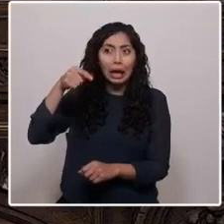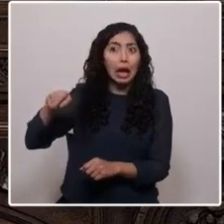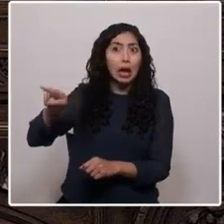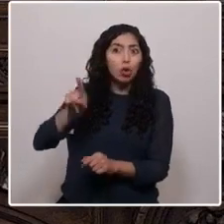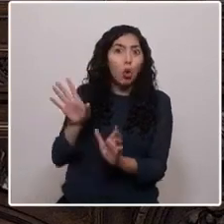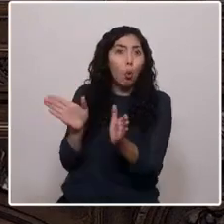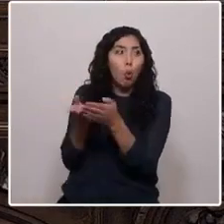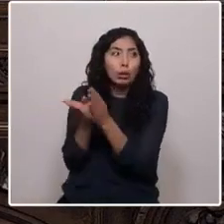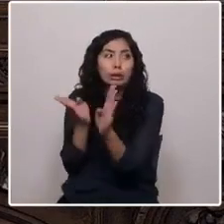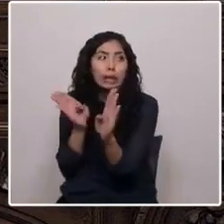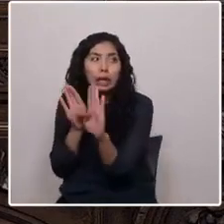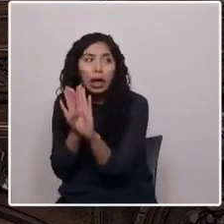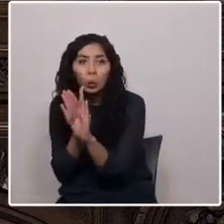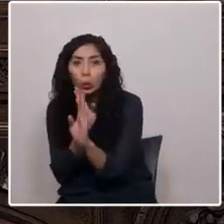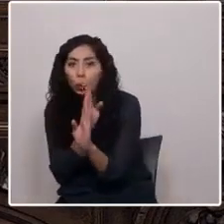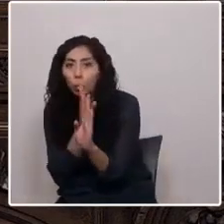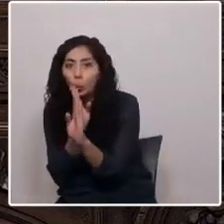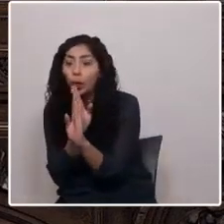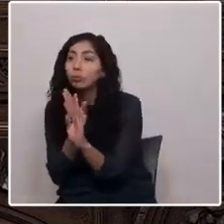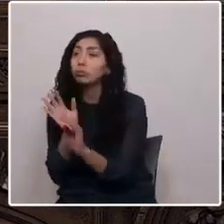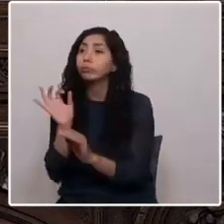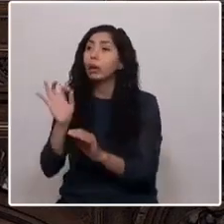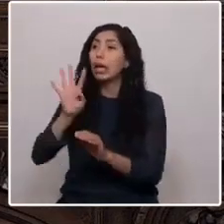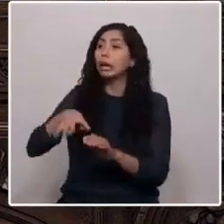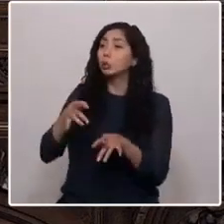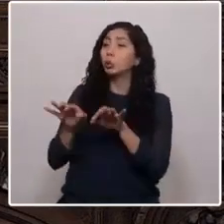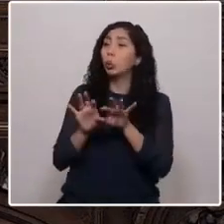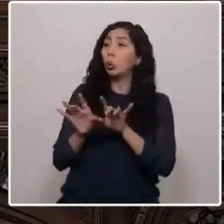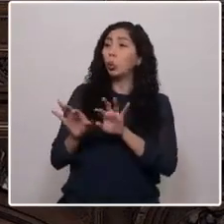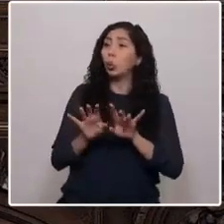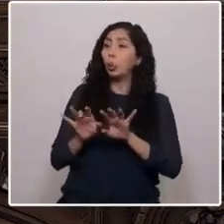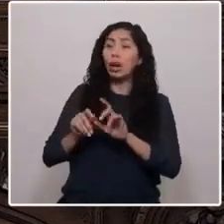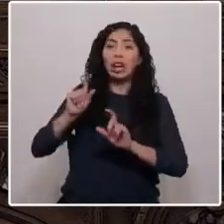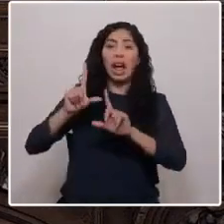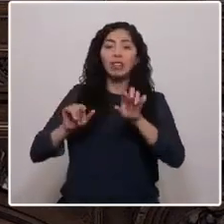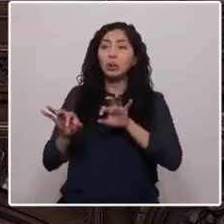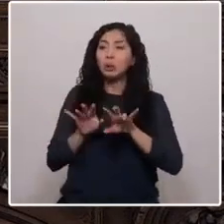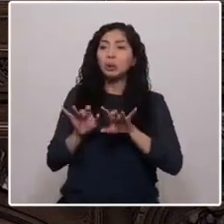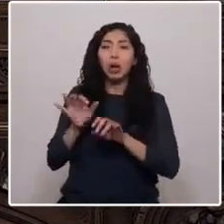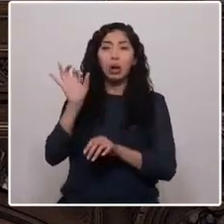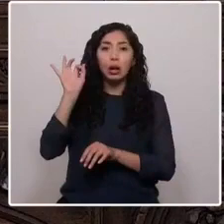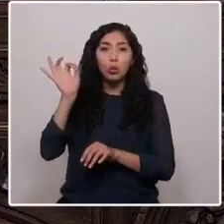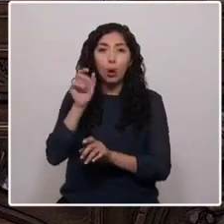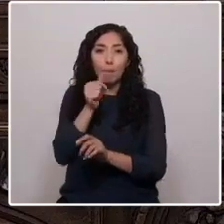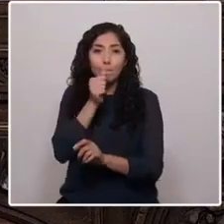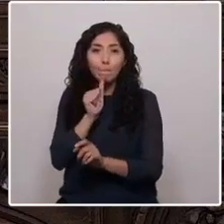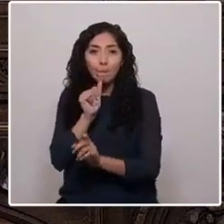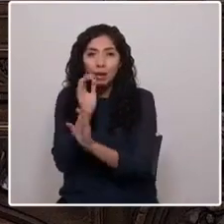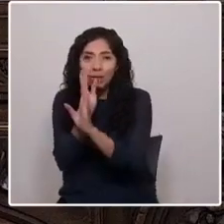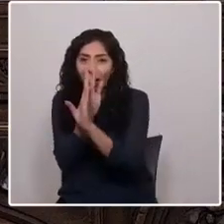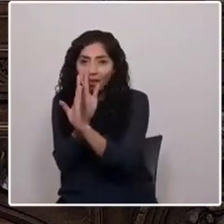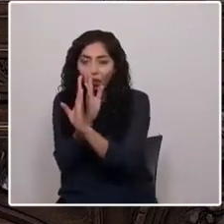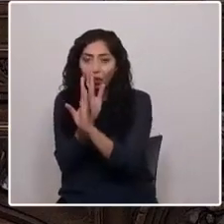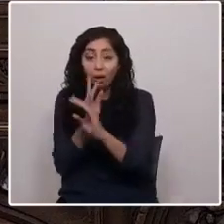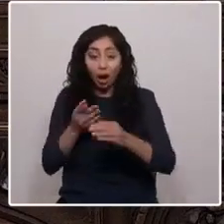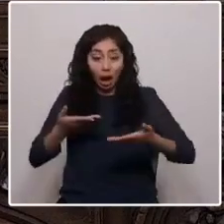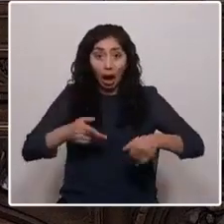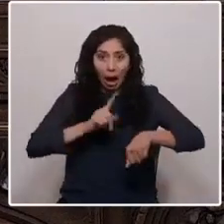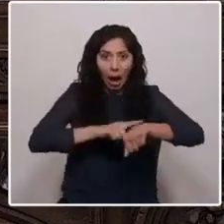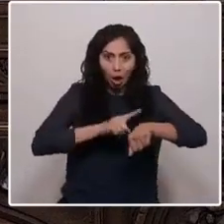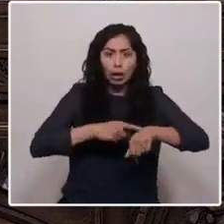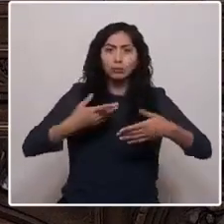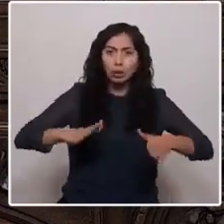con sus hojas Excel llenas de índices y gráficos. Es hora de empezar a construir